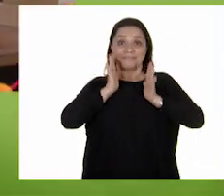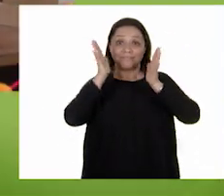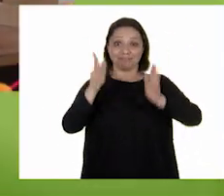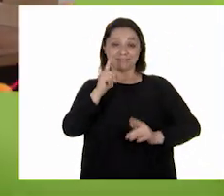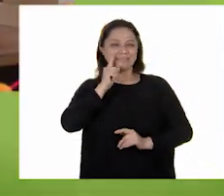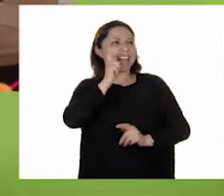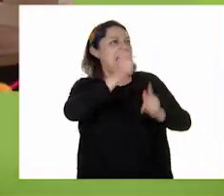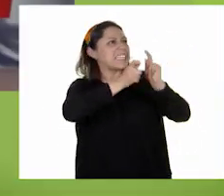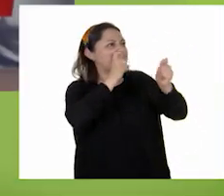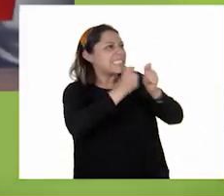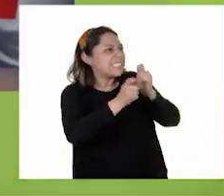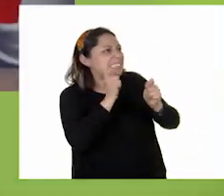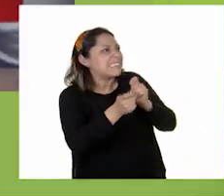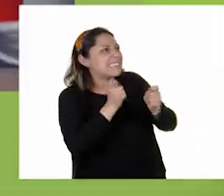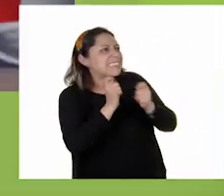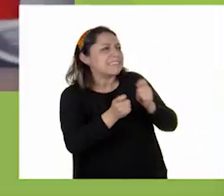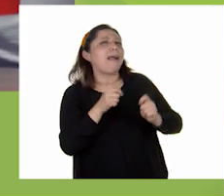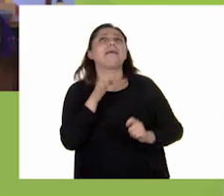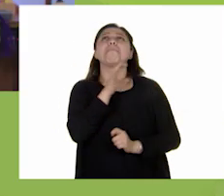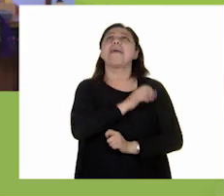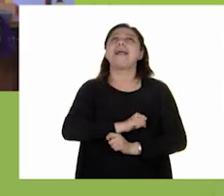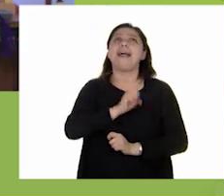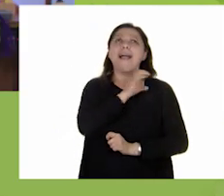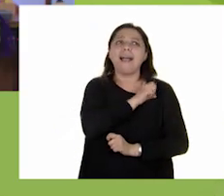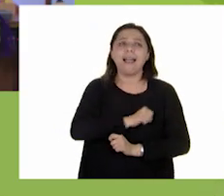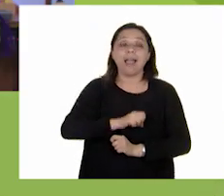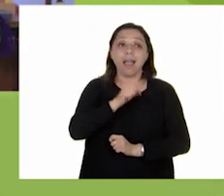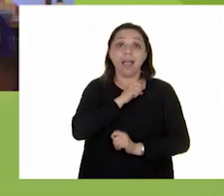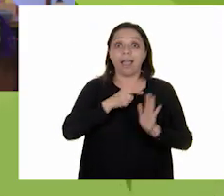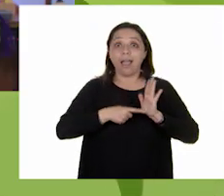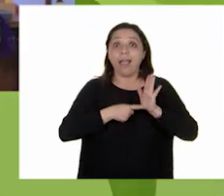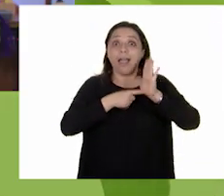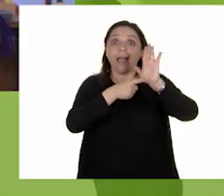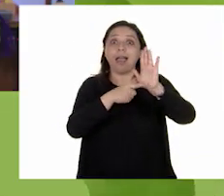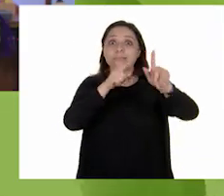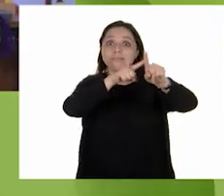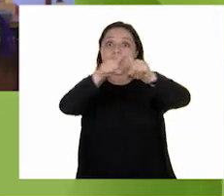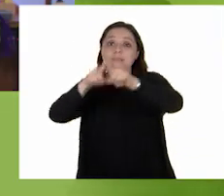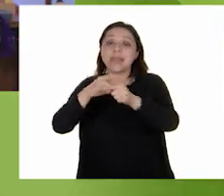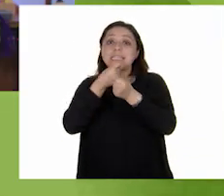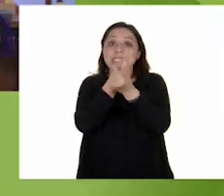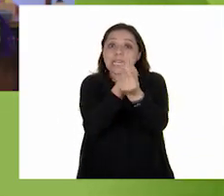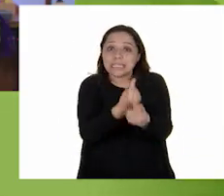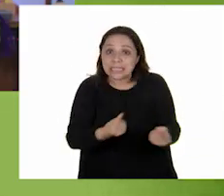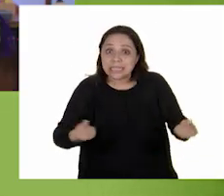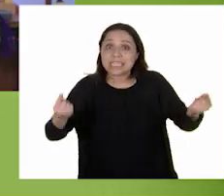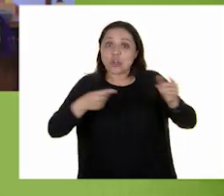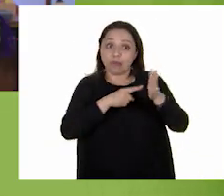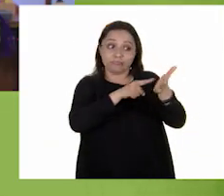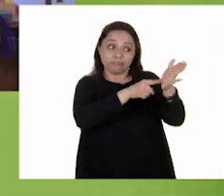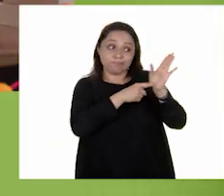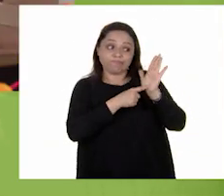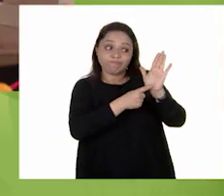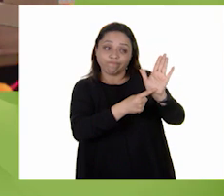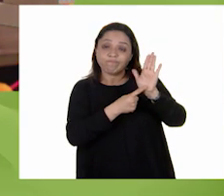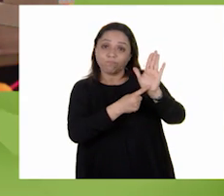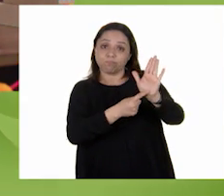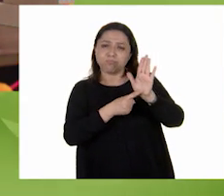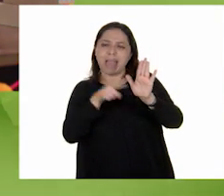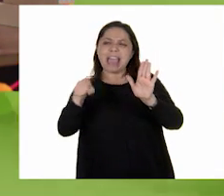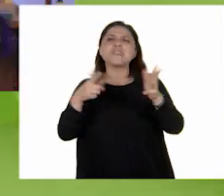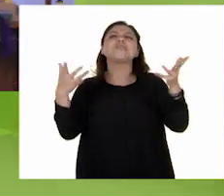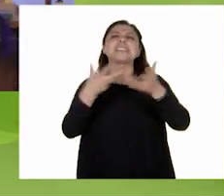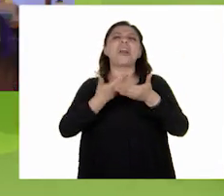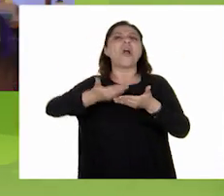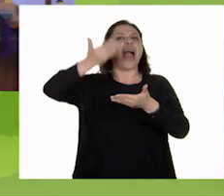¿Qué es? ¿Qué es? Me encantan las sorpresas. Son los trabajos de varias niñas y niños que nos están compartiendo lo que hicieron en la misión